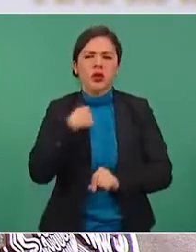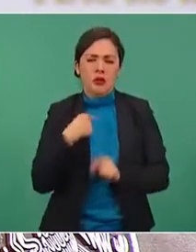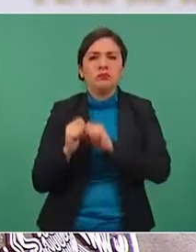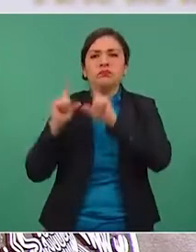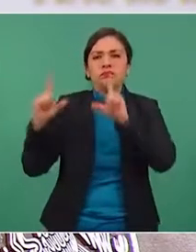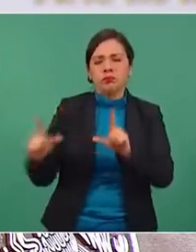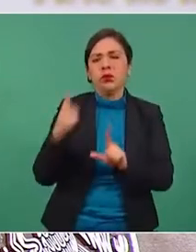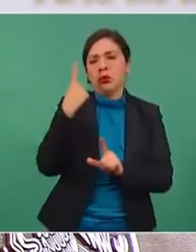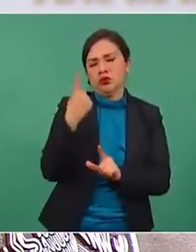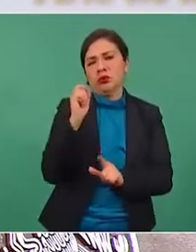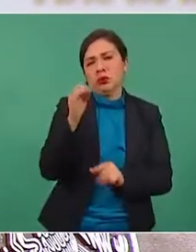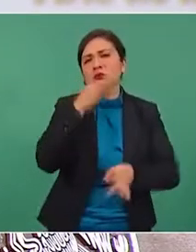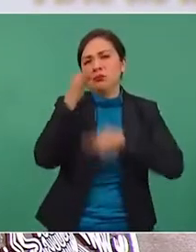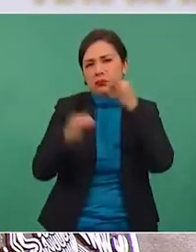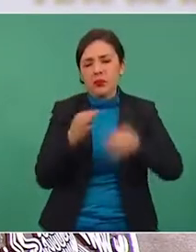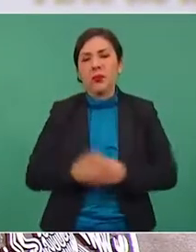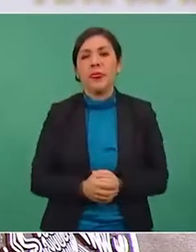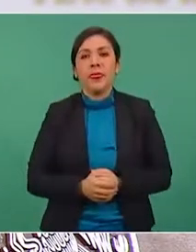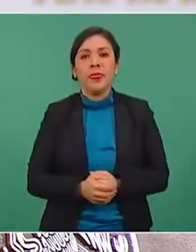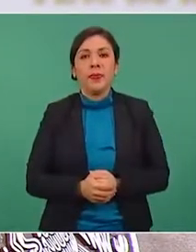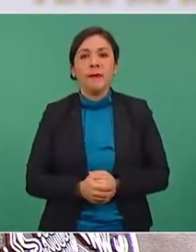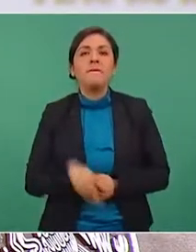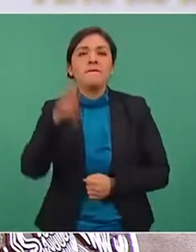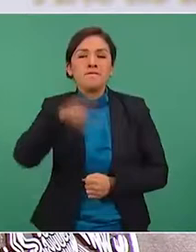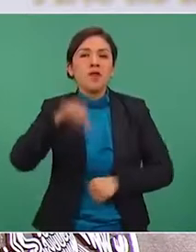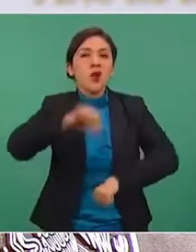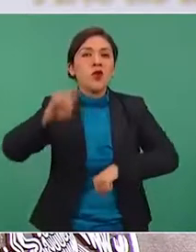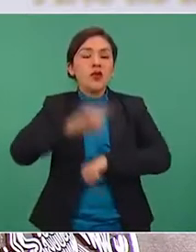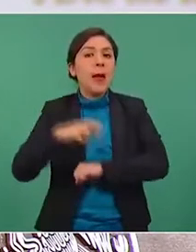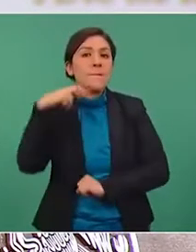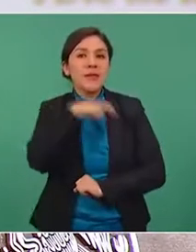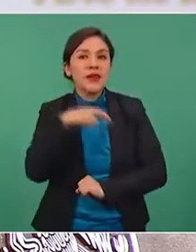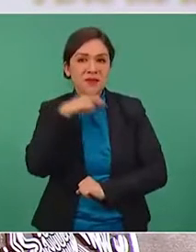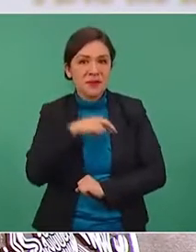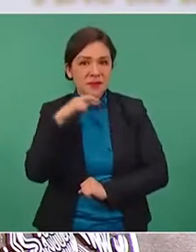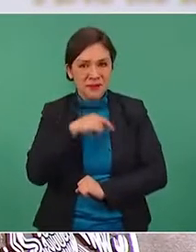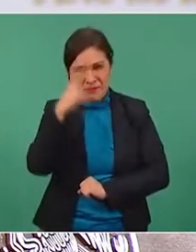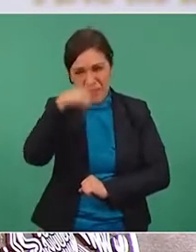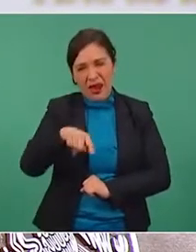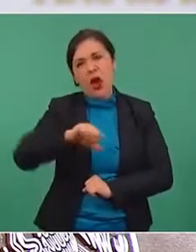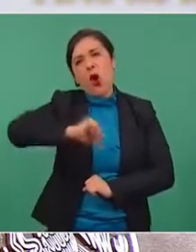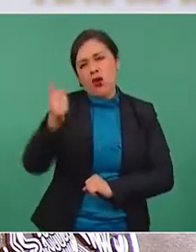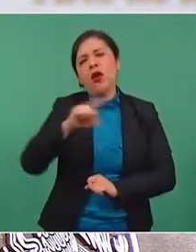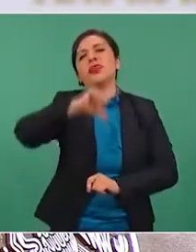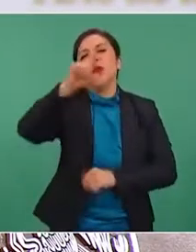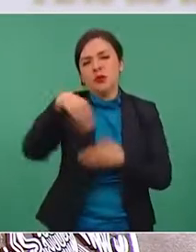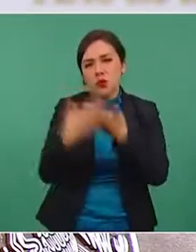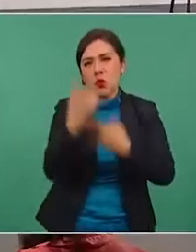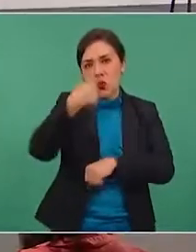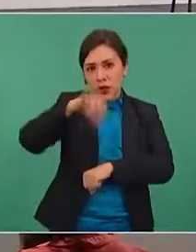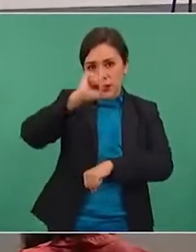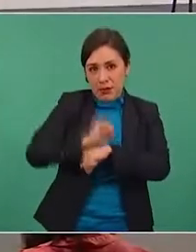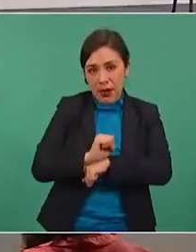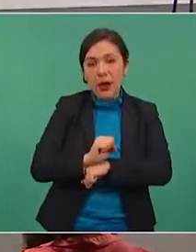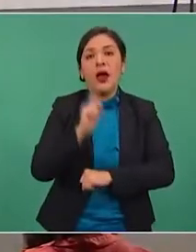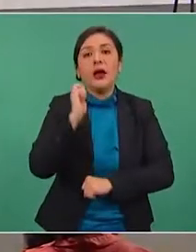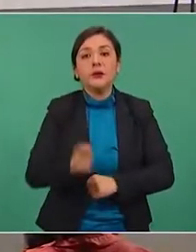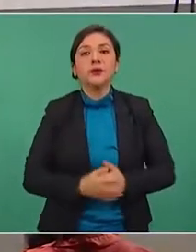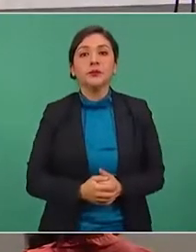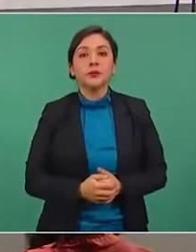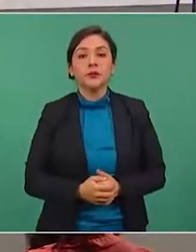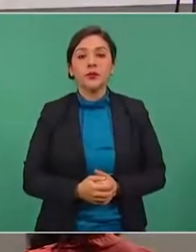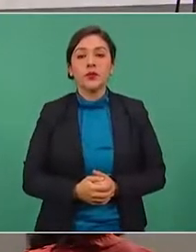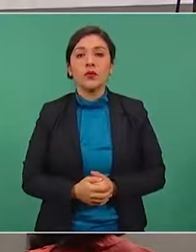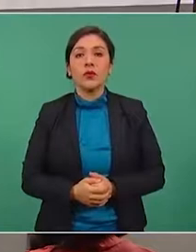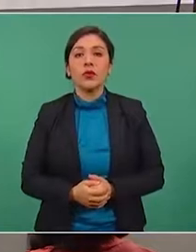presentar una nota, porque está un poquito apretada la agenda, vamos a guardar las demás para la próxima semana. A esta le